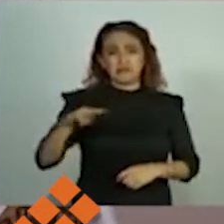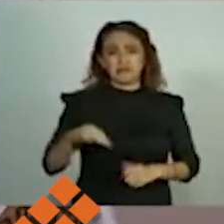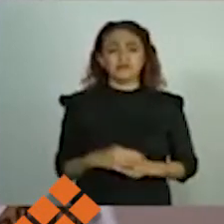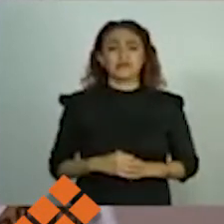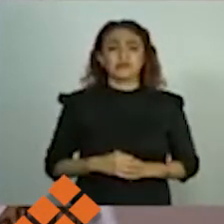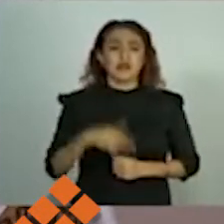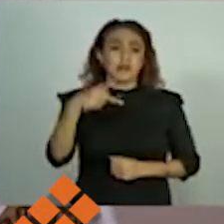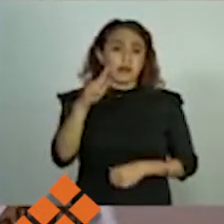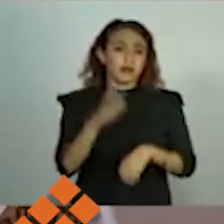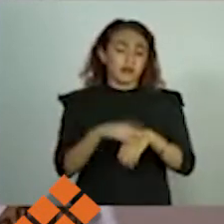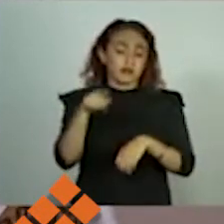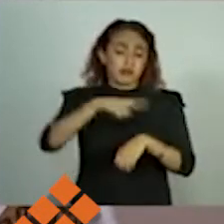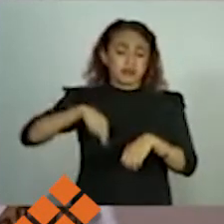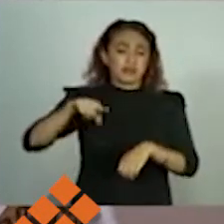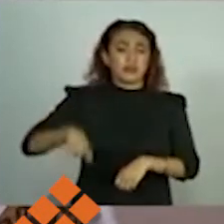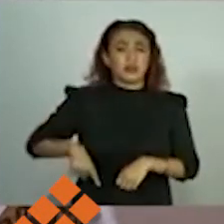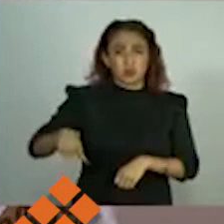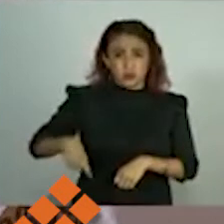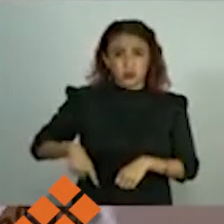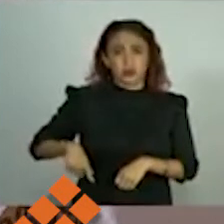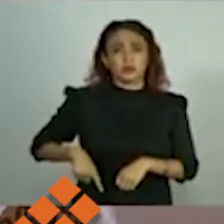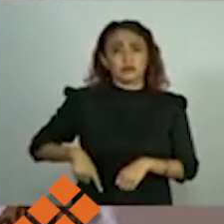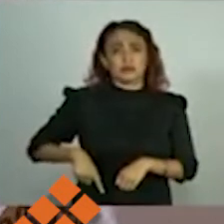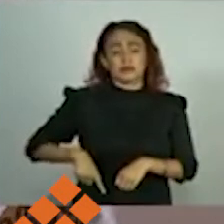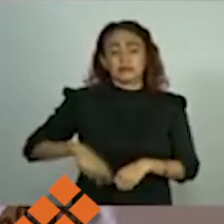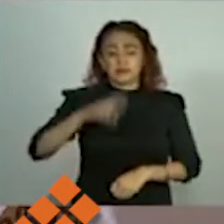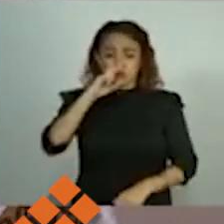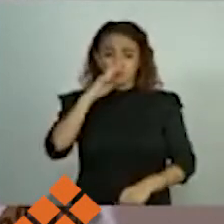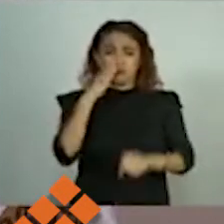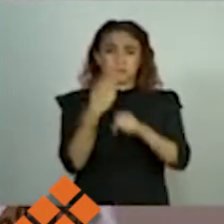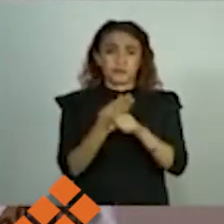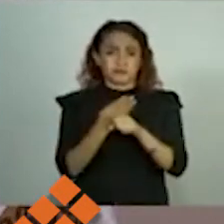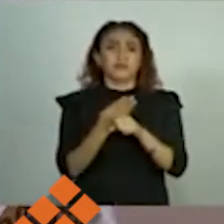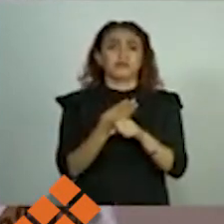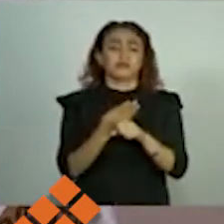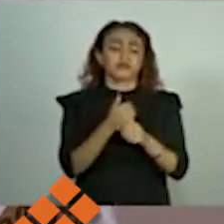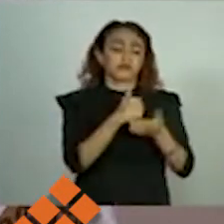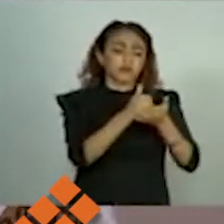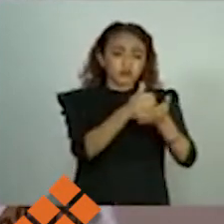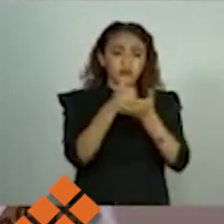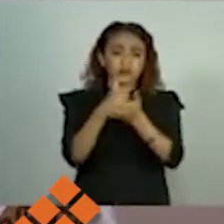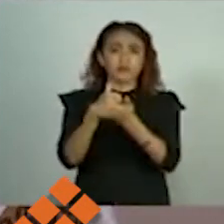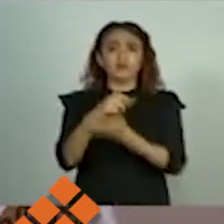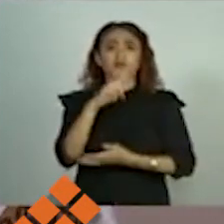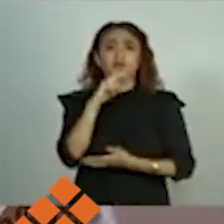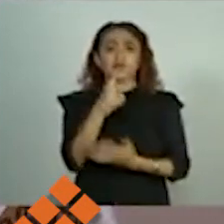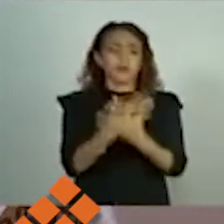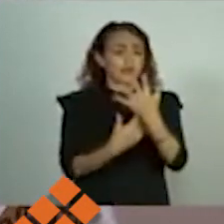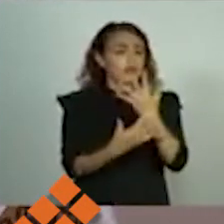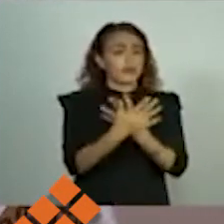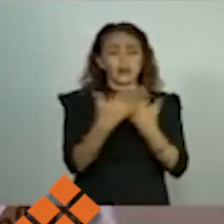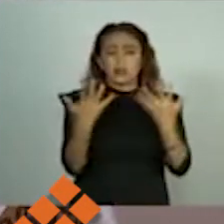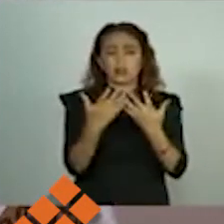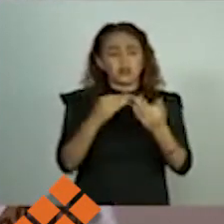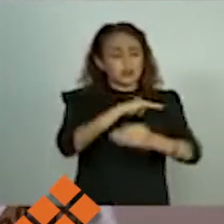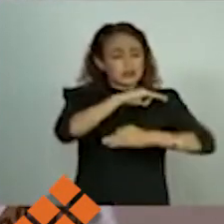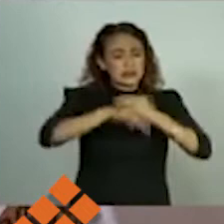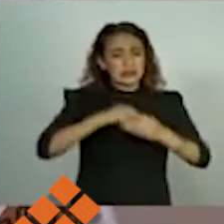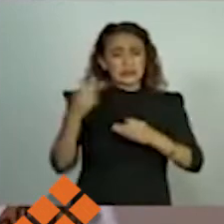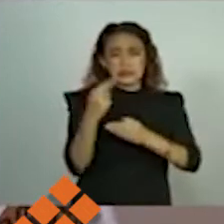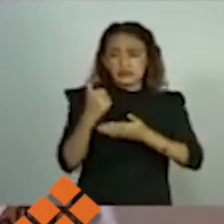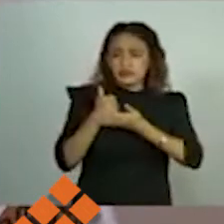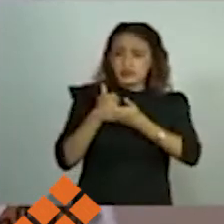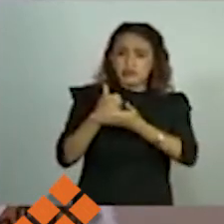Pero para nosotros como gobierno es nuestra responsabilidad ayudar y aportar todos los instrumentos